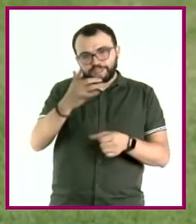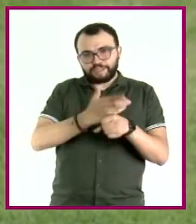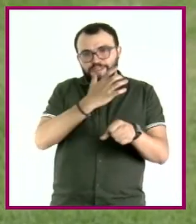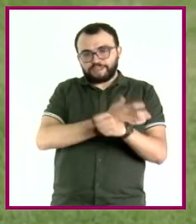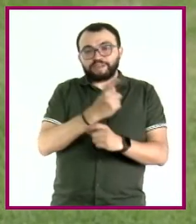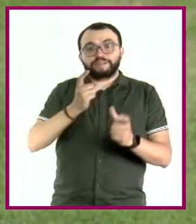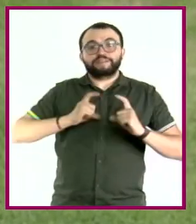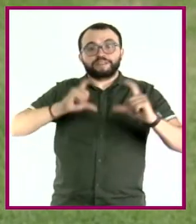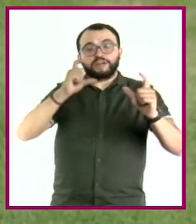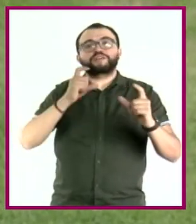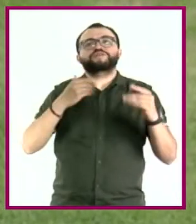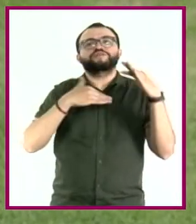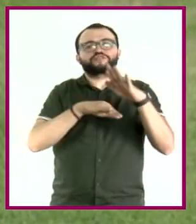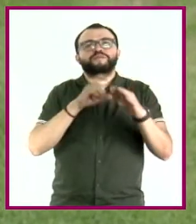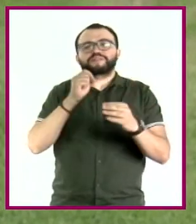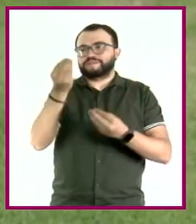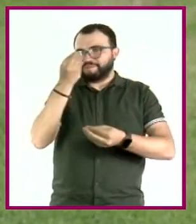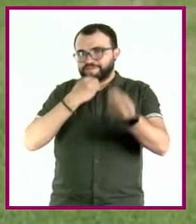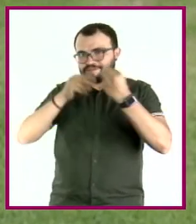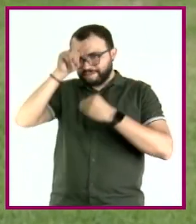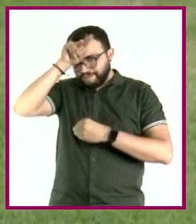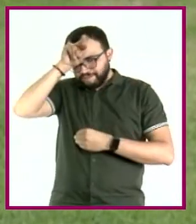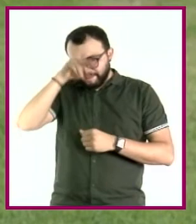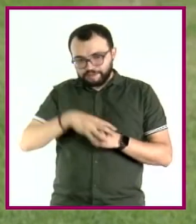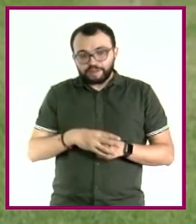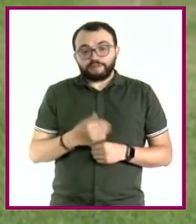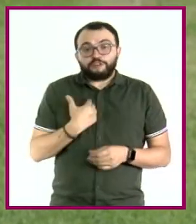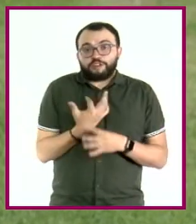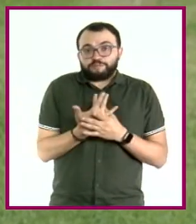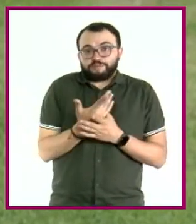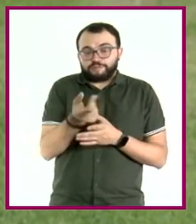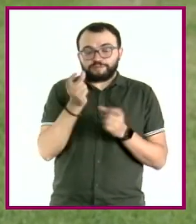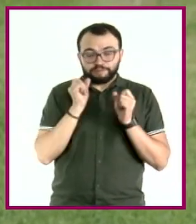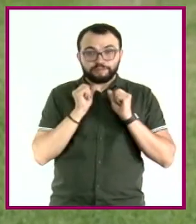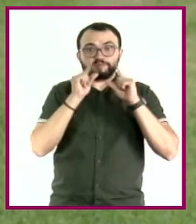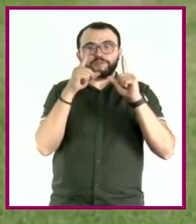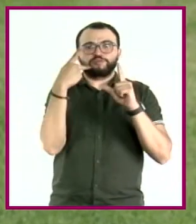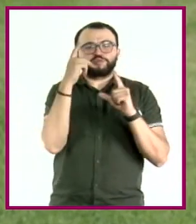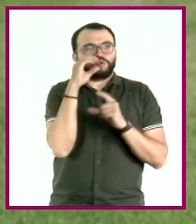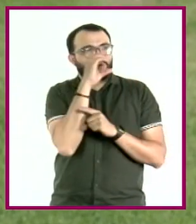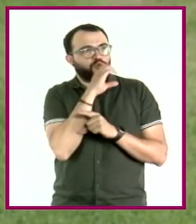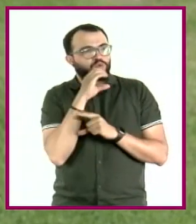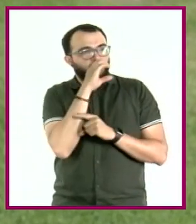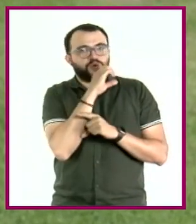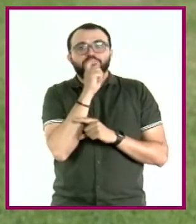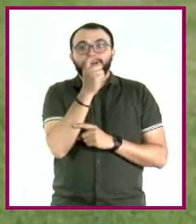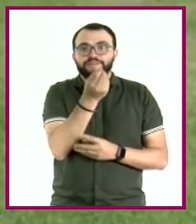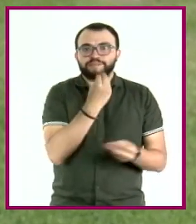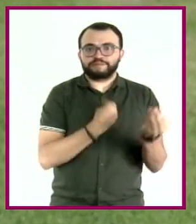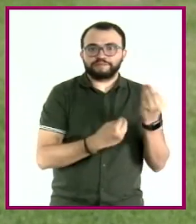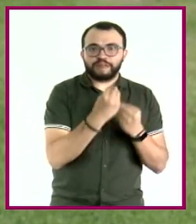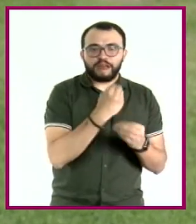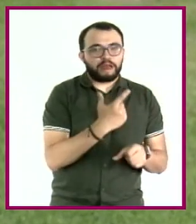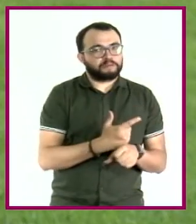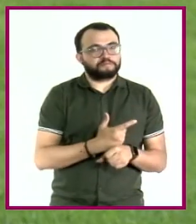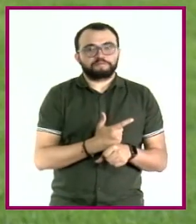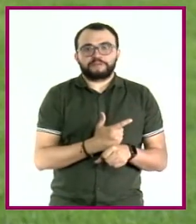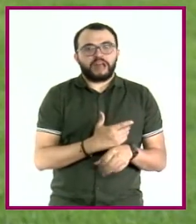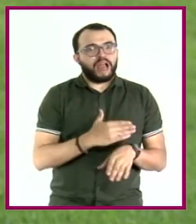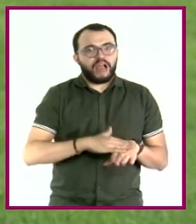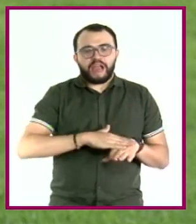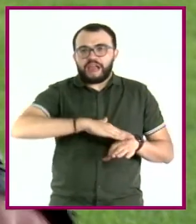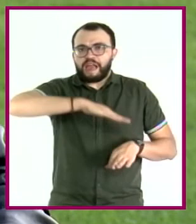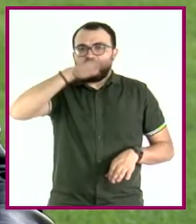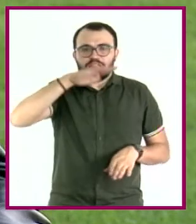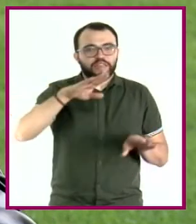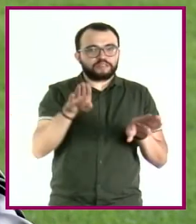este programa sobre insectos comestibles. Esperamos haber despertado tu curiosidad por este tipo de alimento de alta calidad. La